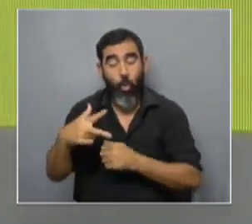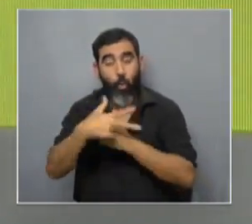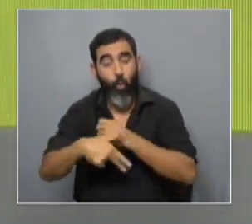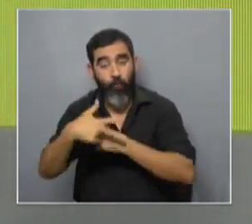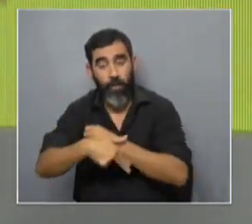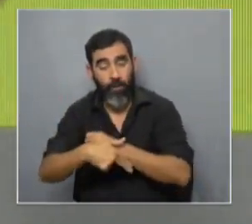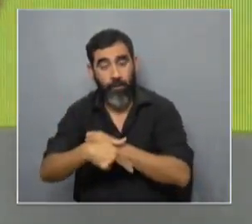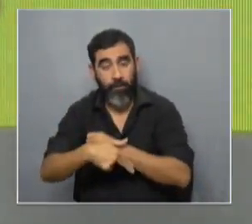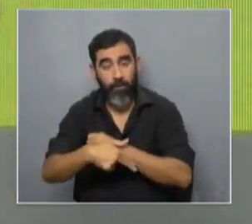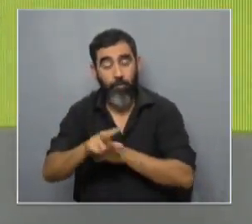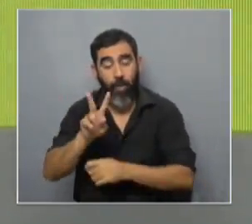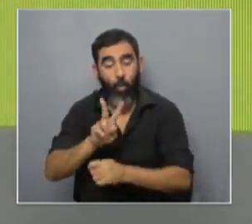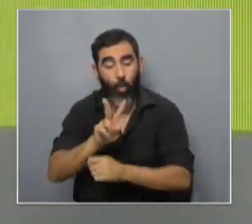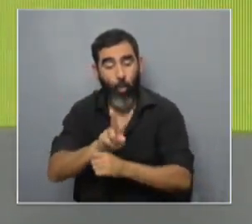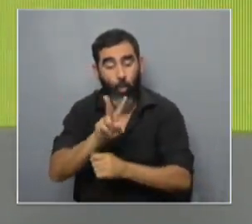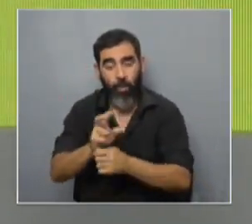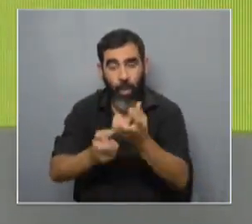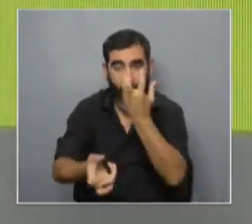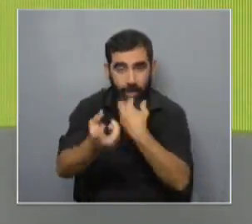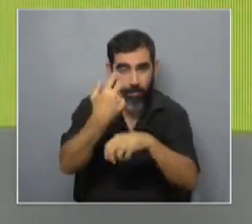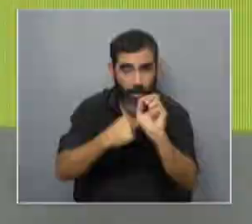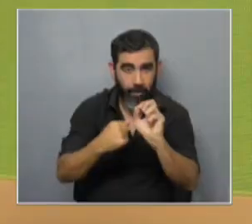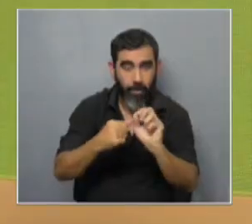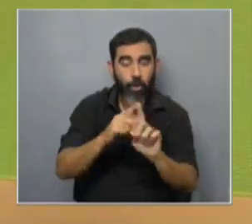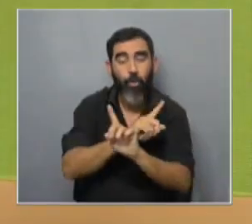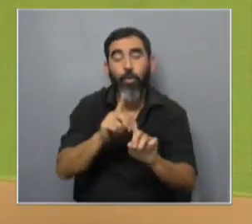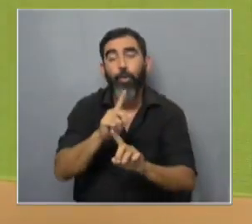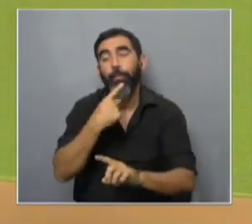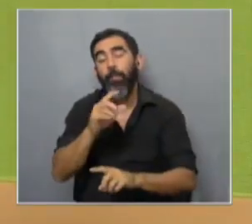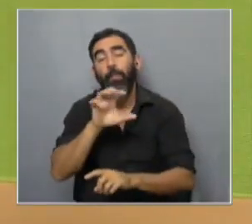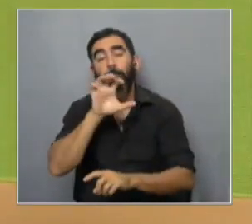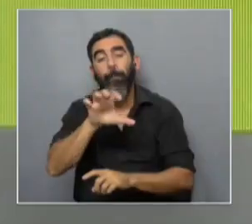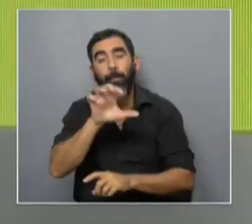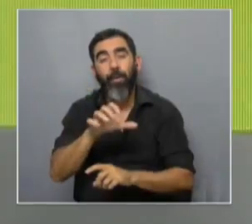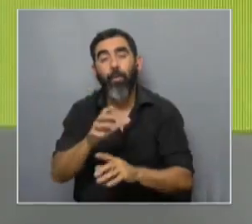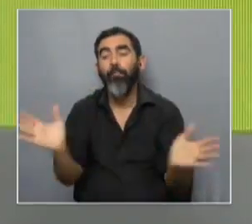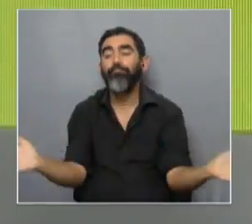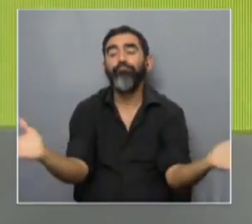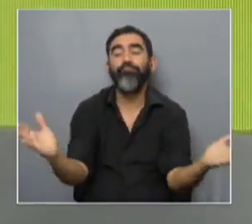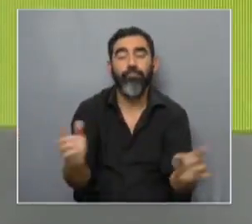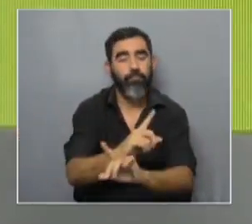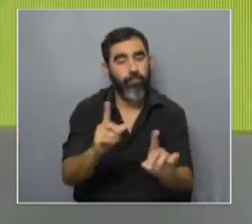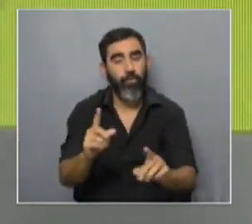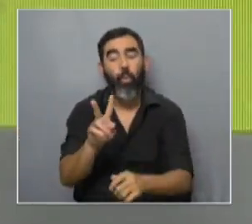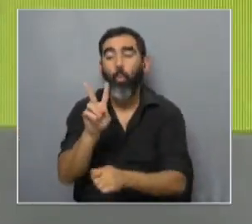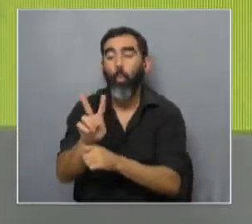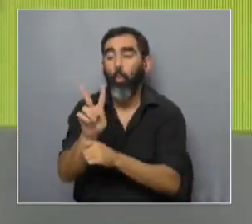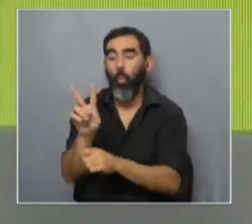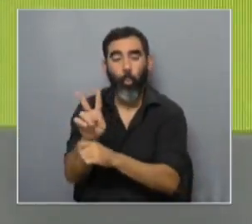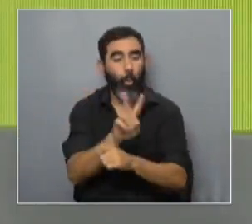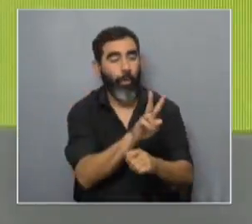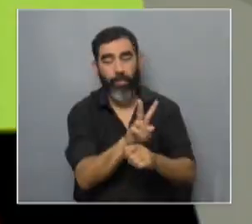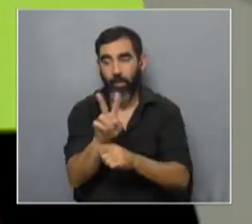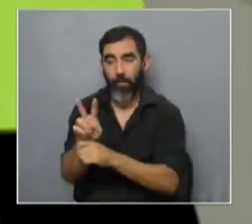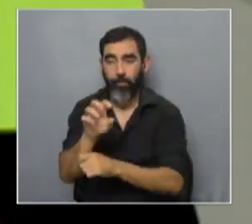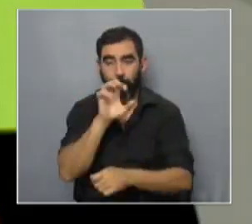para que cuide a estos animales no es un perro de arriero sino es un perro guardián de